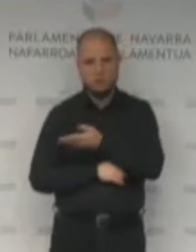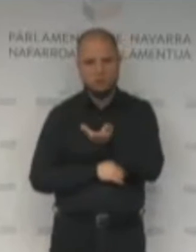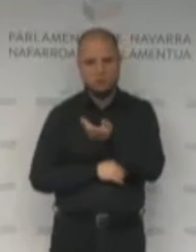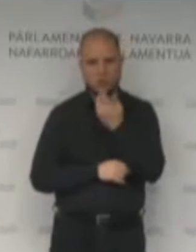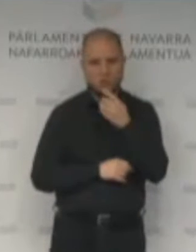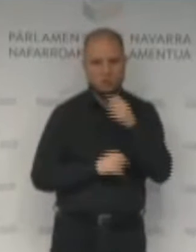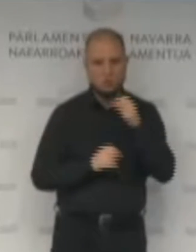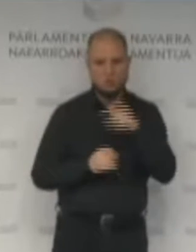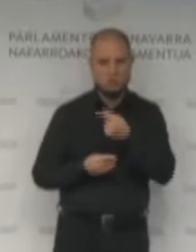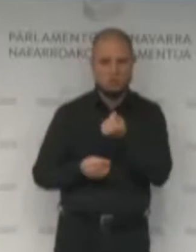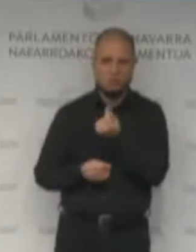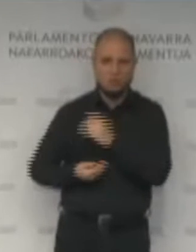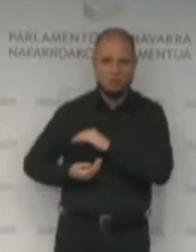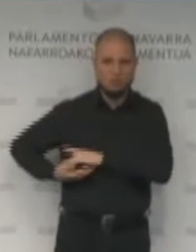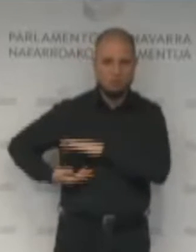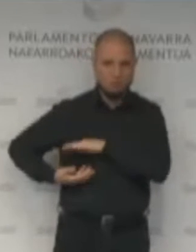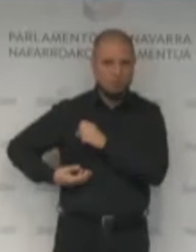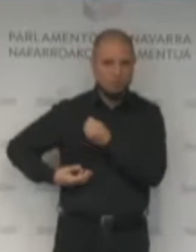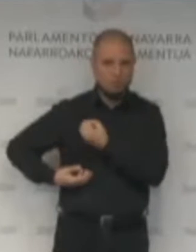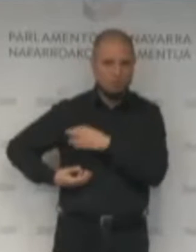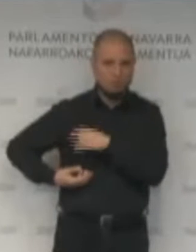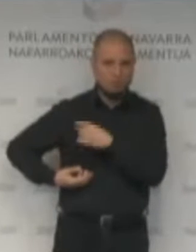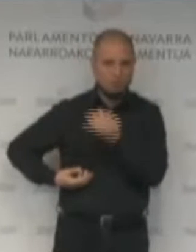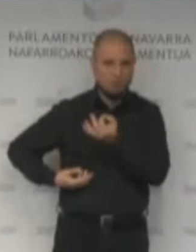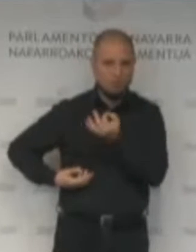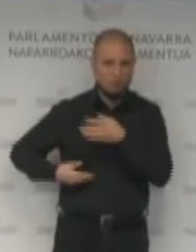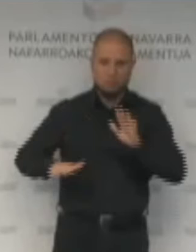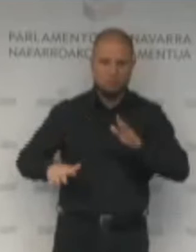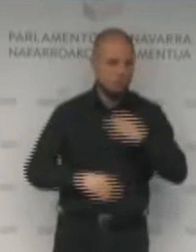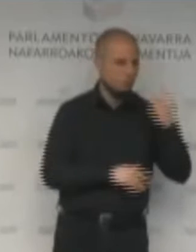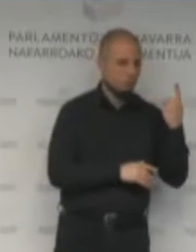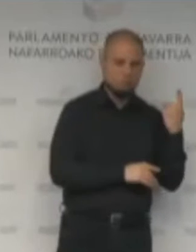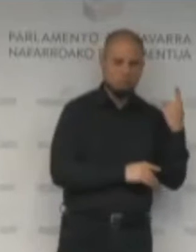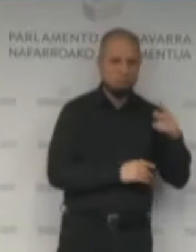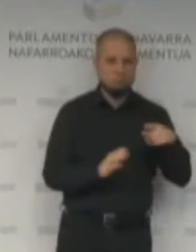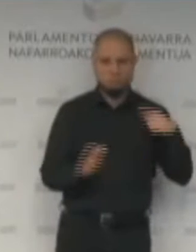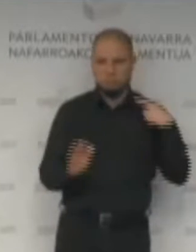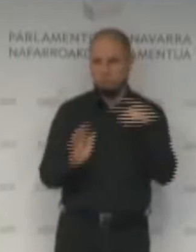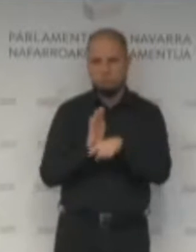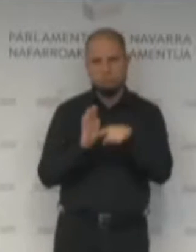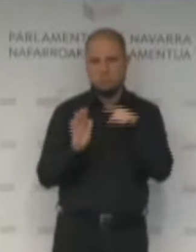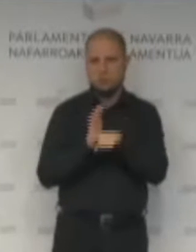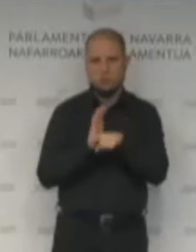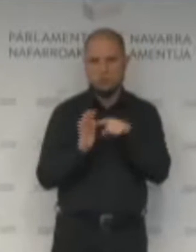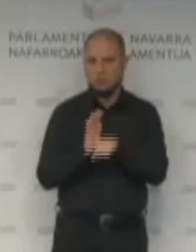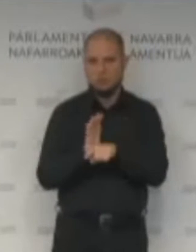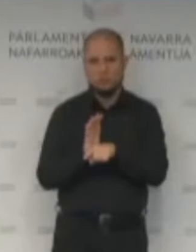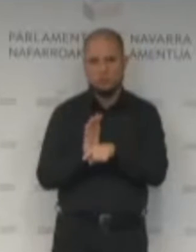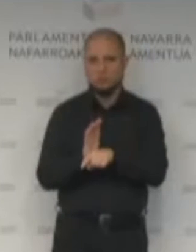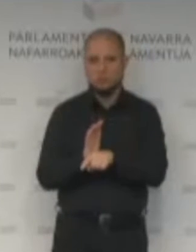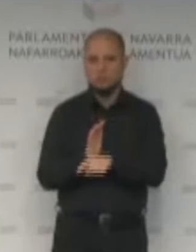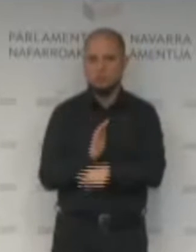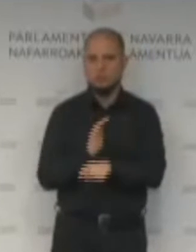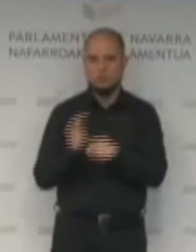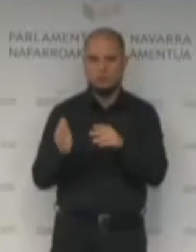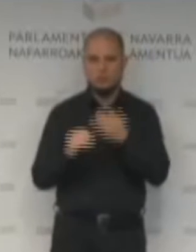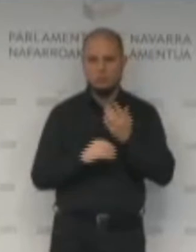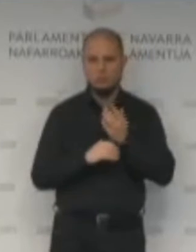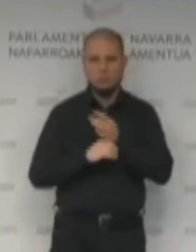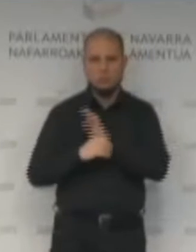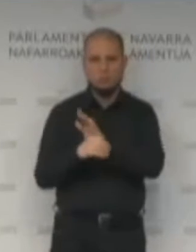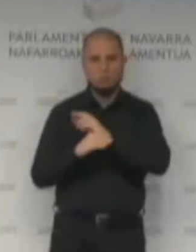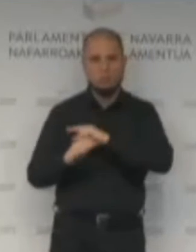permanente. Por lo tanto, el apoyo absoluto a la gestión y a la propuesta de